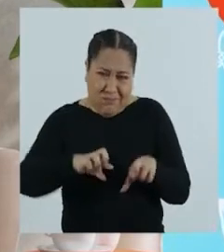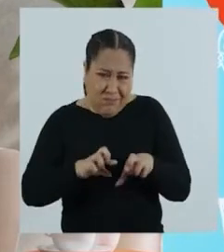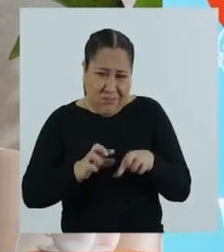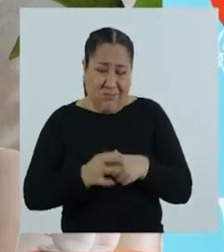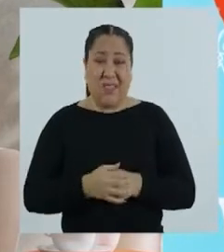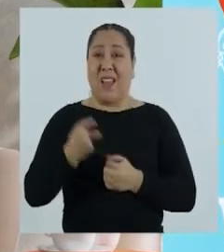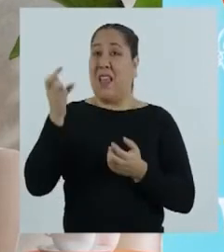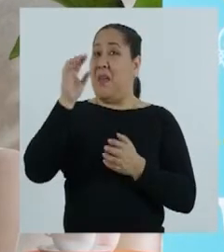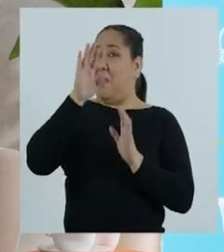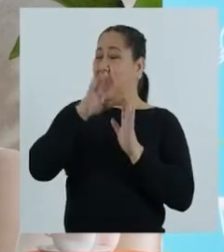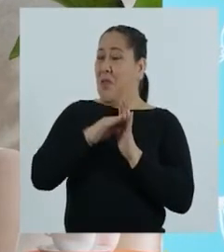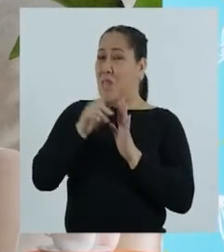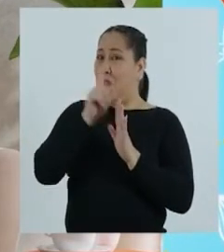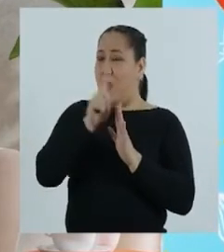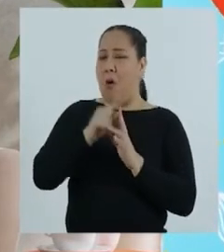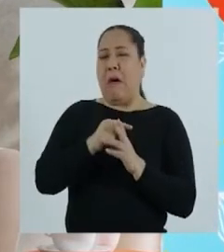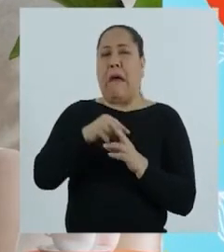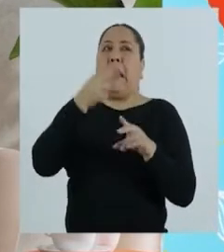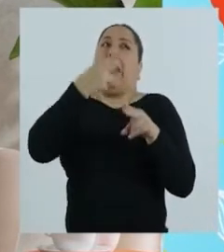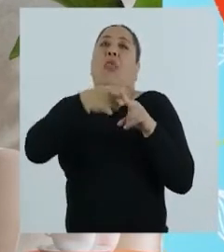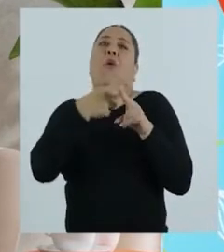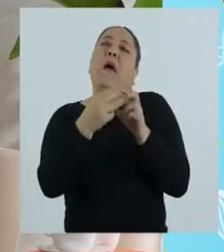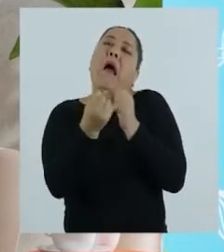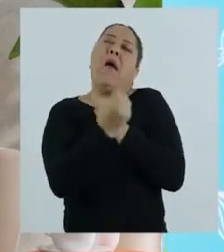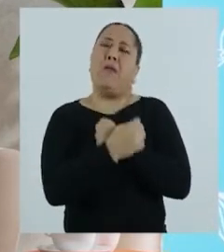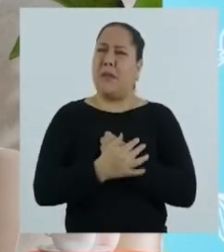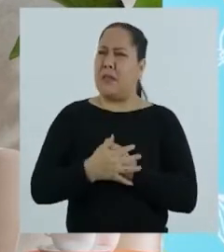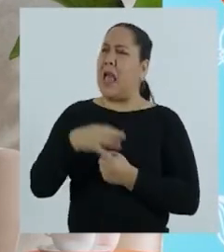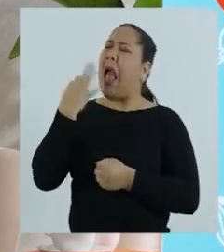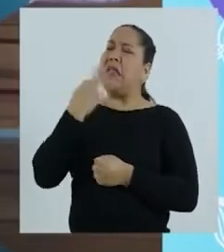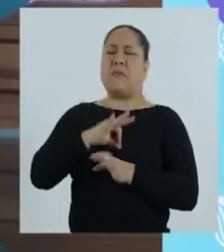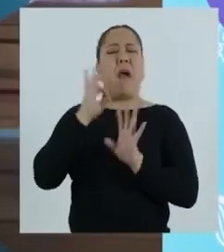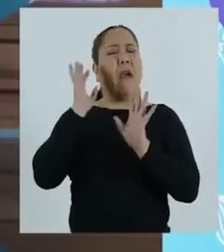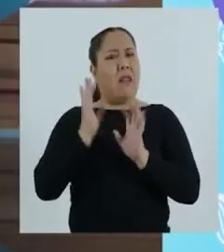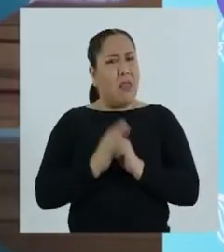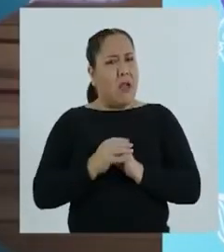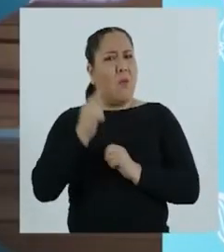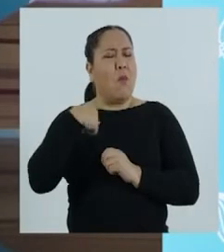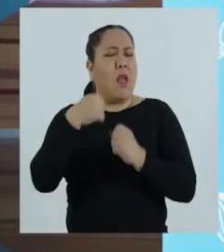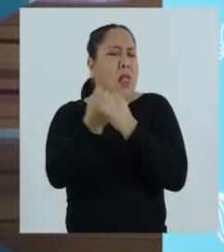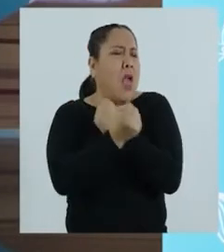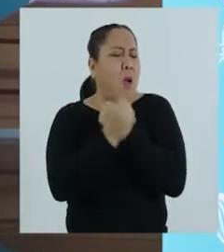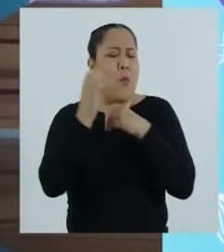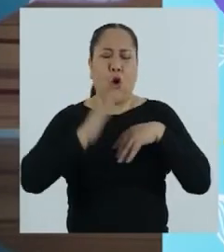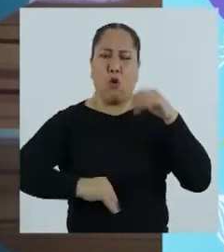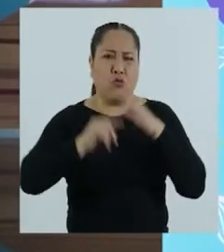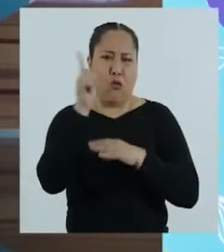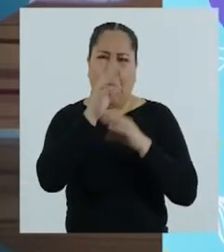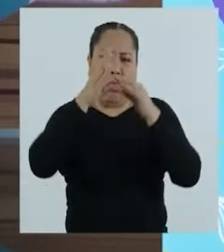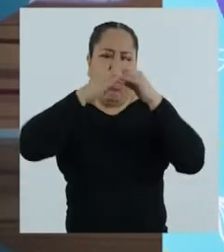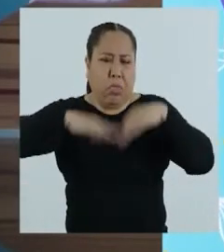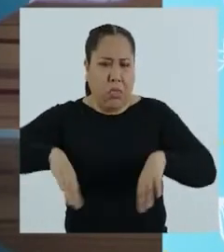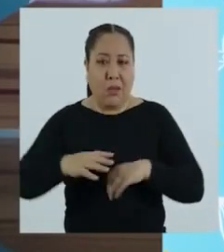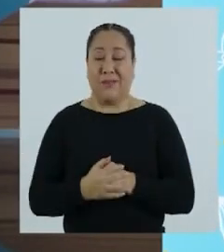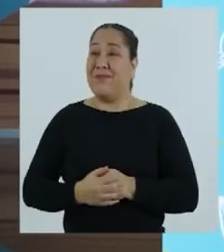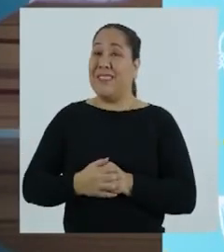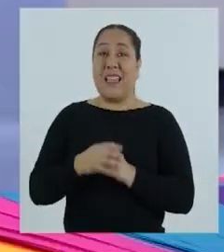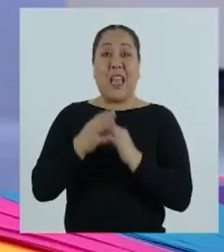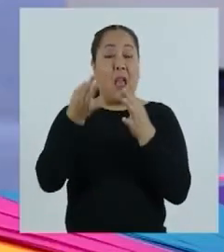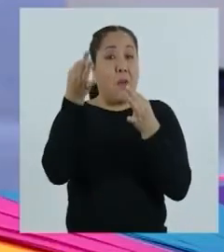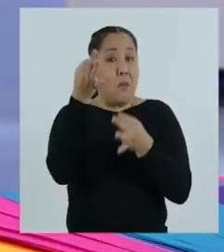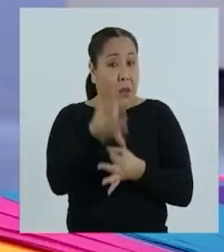debe ser permitida, y menos en nombre del amor. Es verdad, porque el amor construye, no